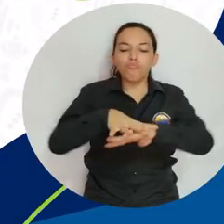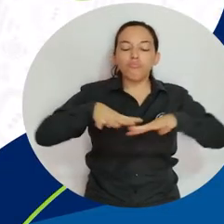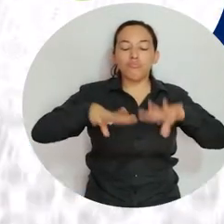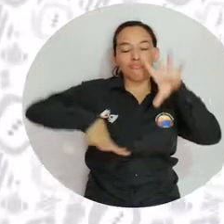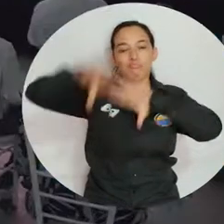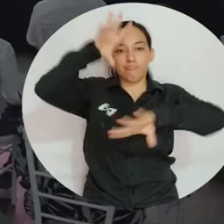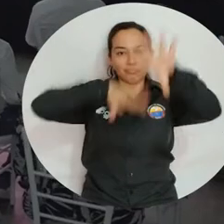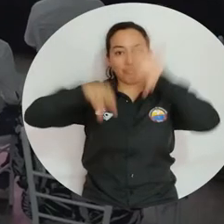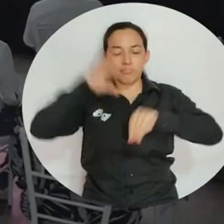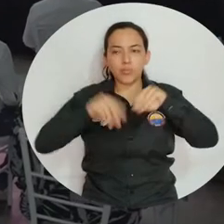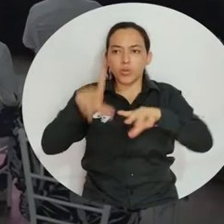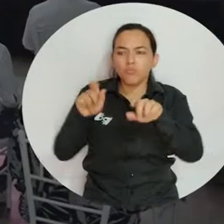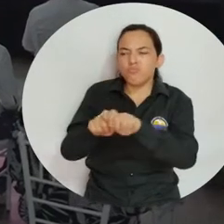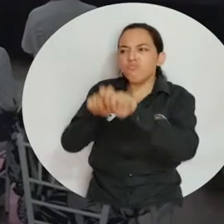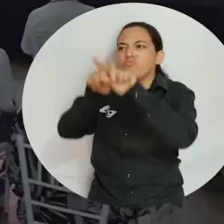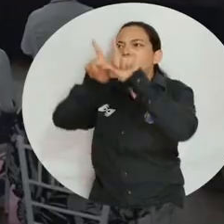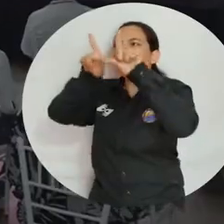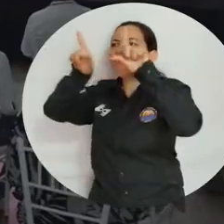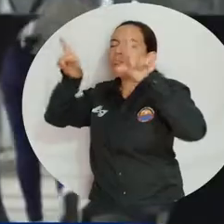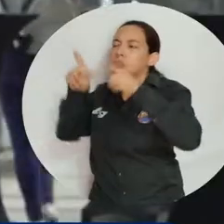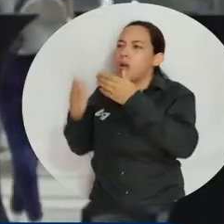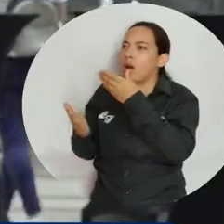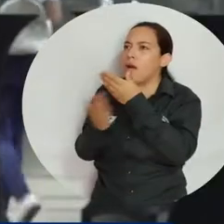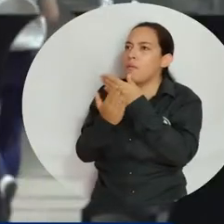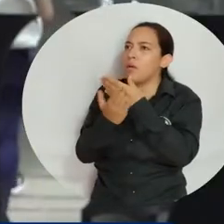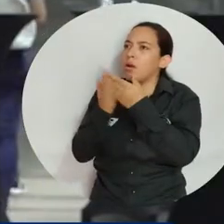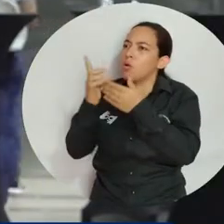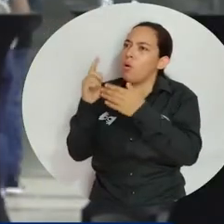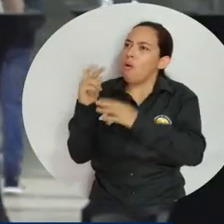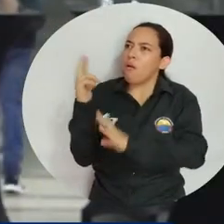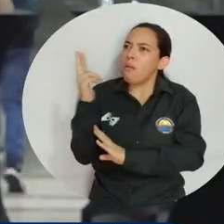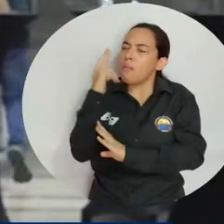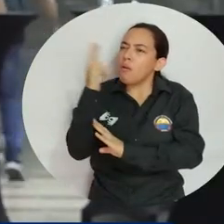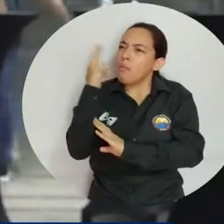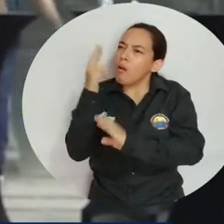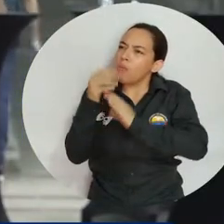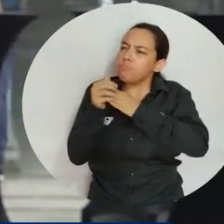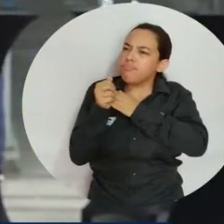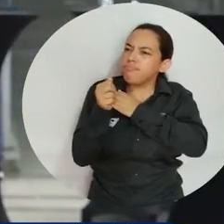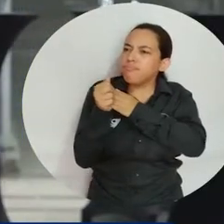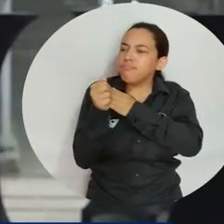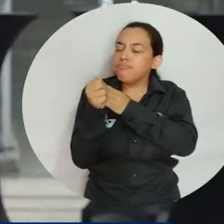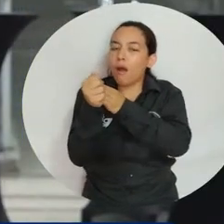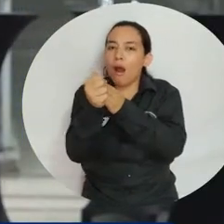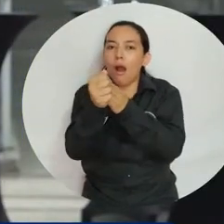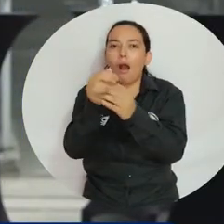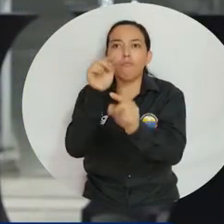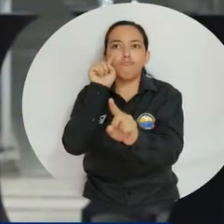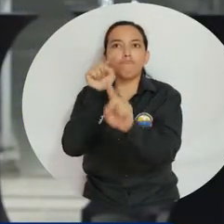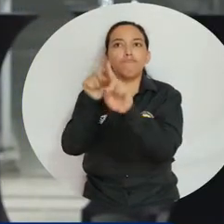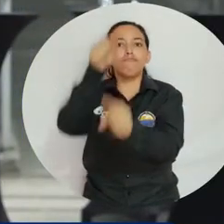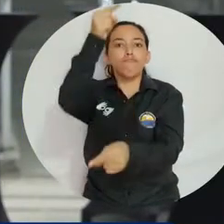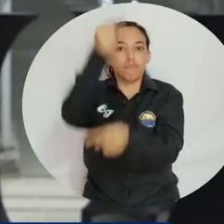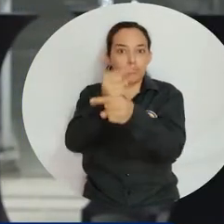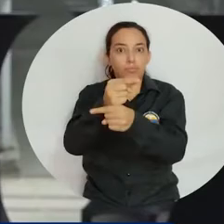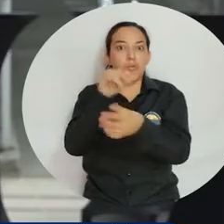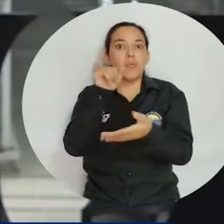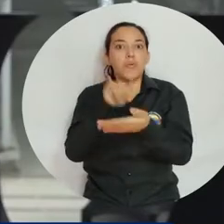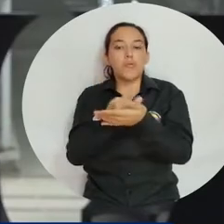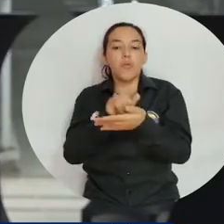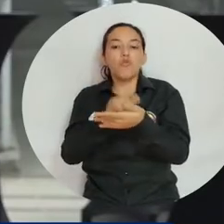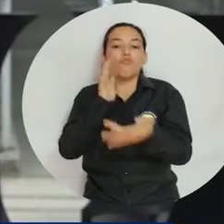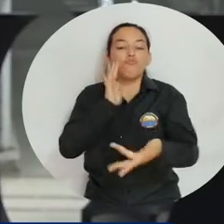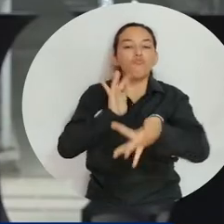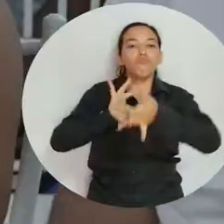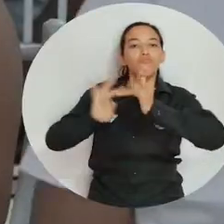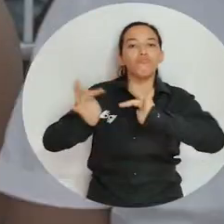La página fomenta eso, que debes seguir una acción repetida para poder llegar al éxito. Y ahí viene el nombre, por eso